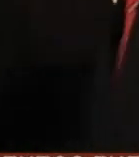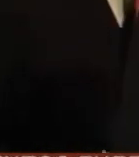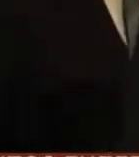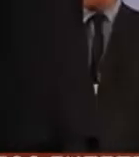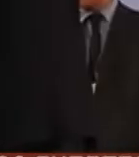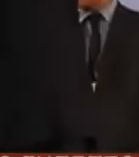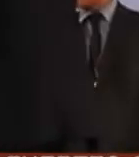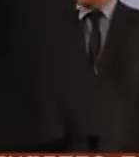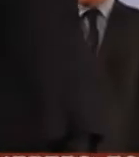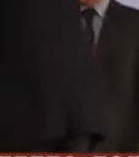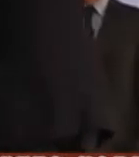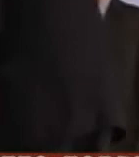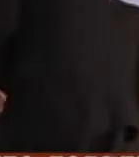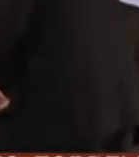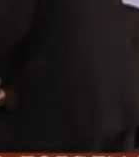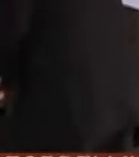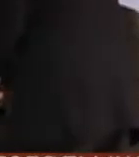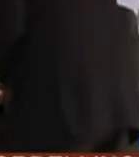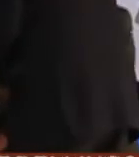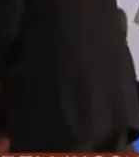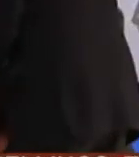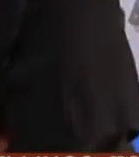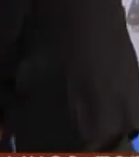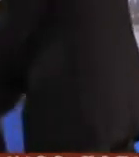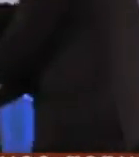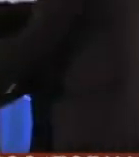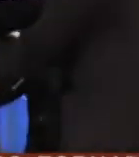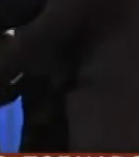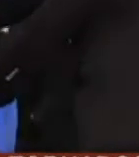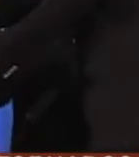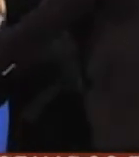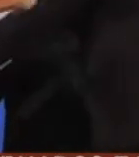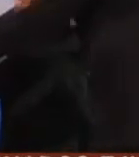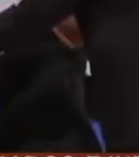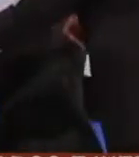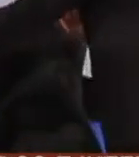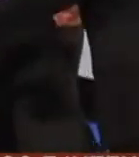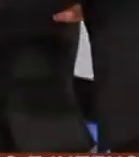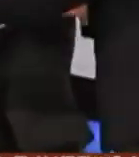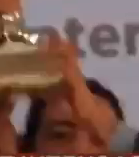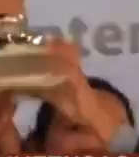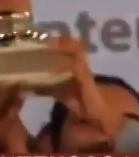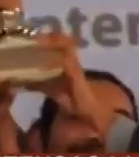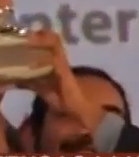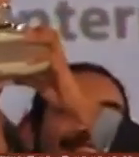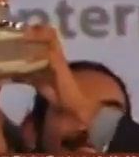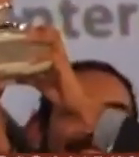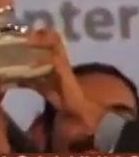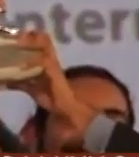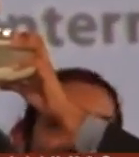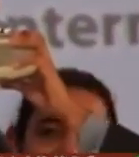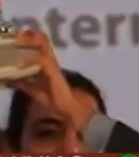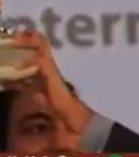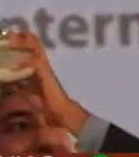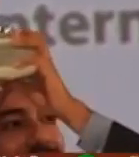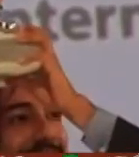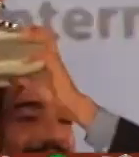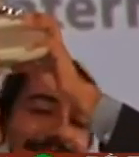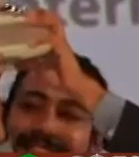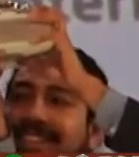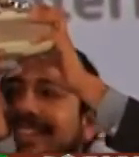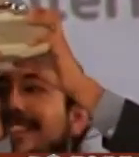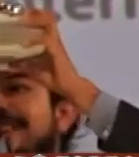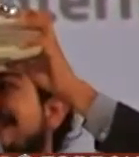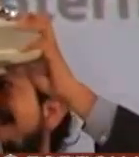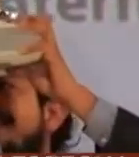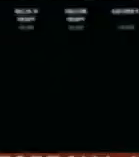impartido por las agencias espaciales contó con la asistencia de 800 personas 2016 es el año que más cobertura de medios además